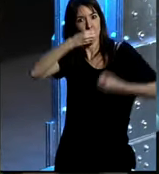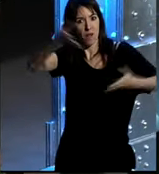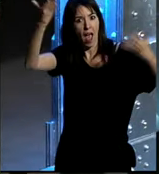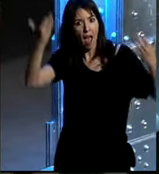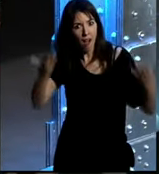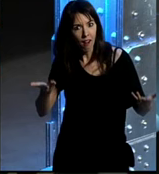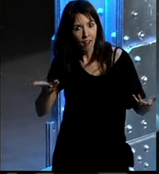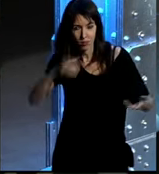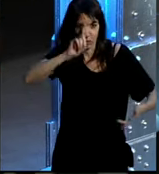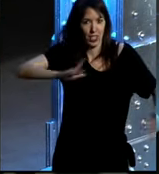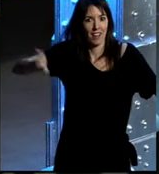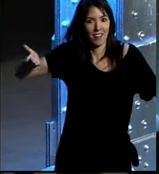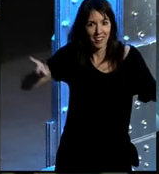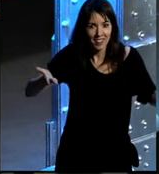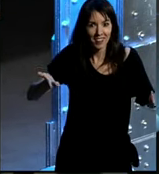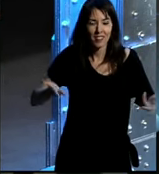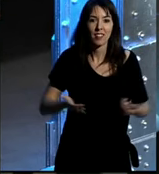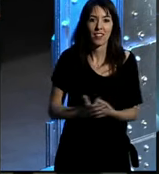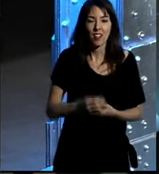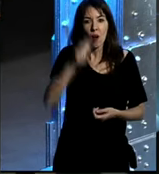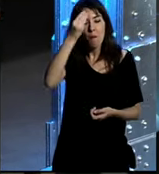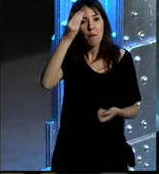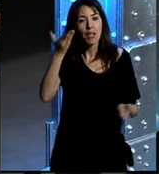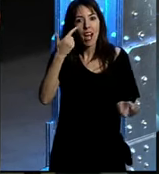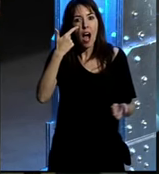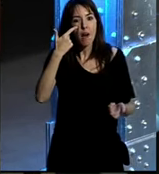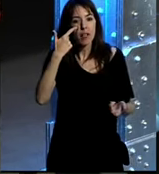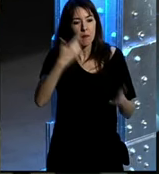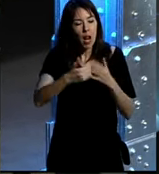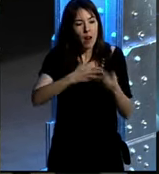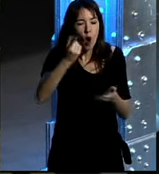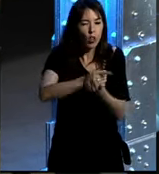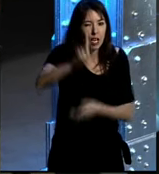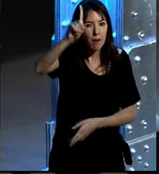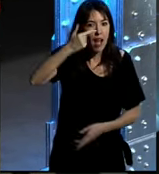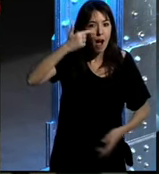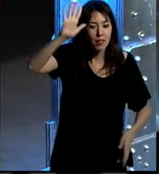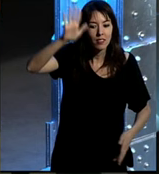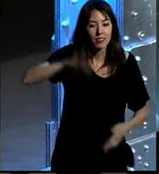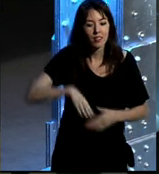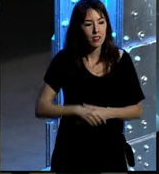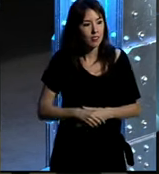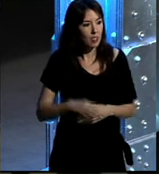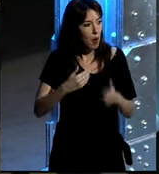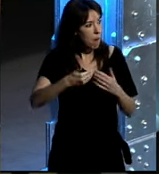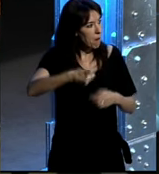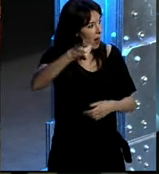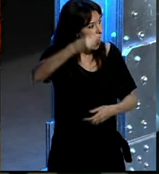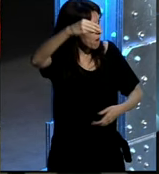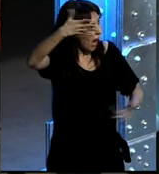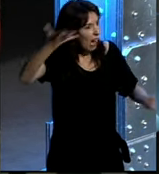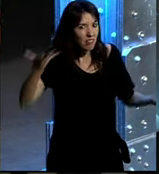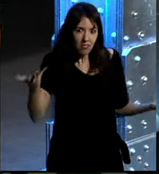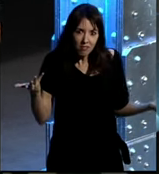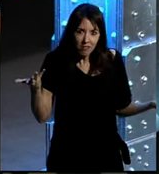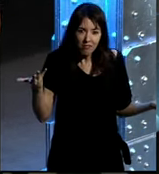entonces ¿creéis que a ver levantadla otra vez perdón veo alguna mano más pero bueno está